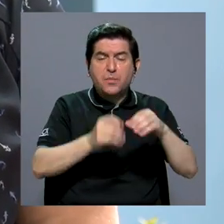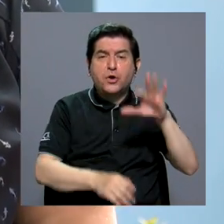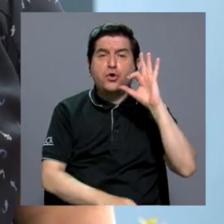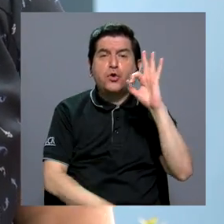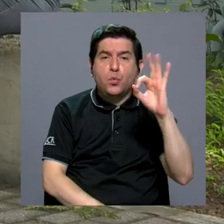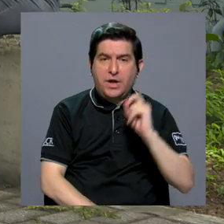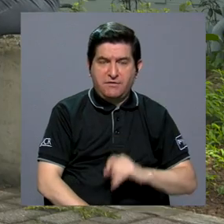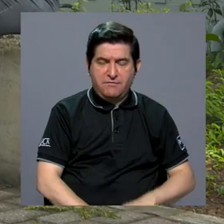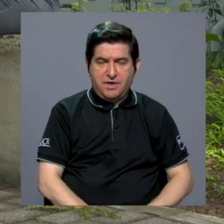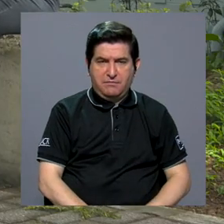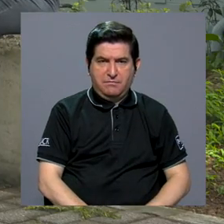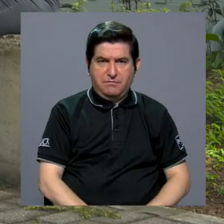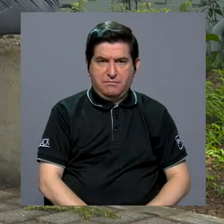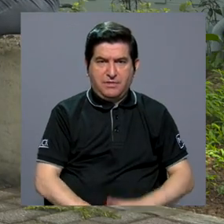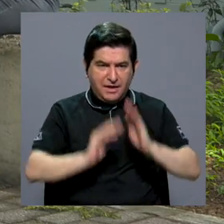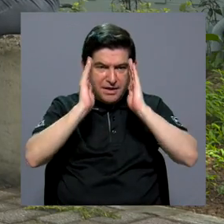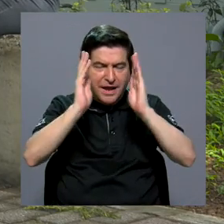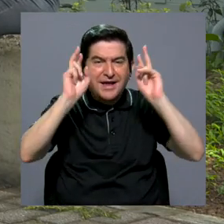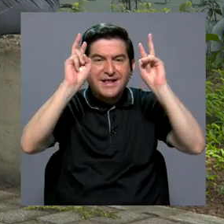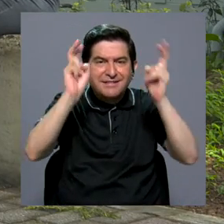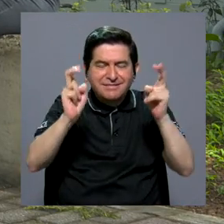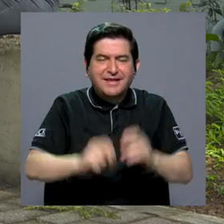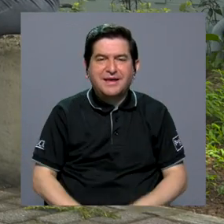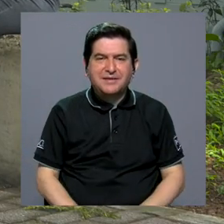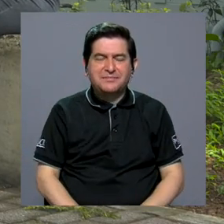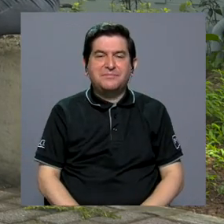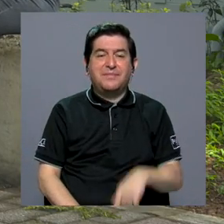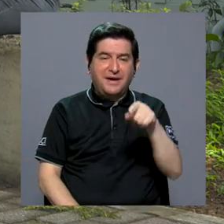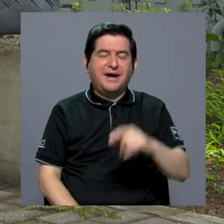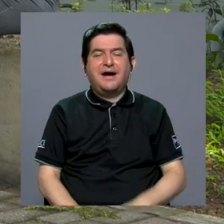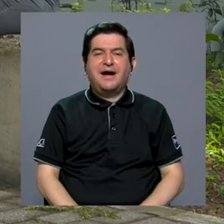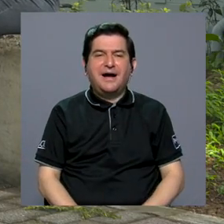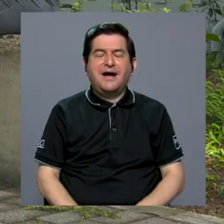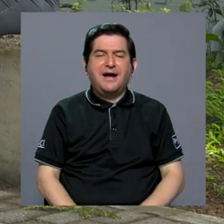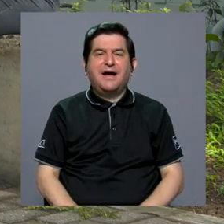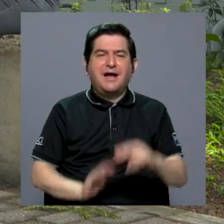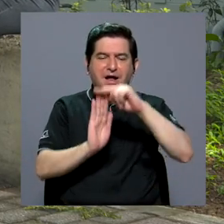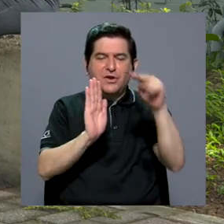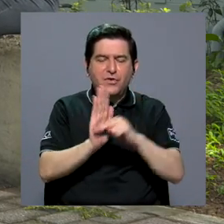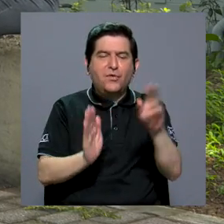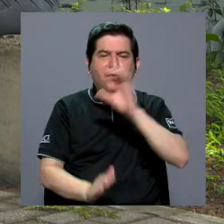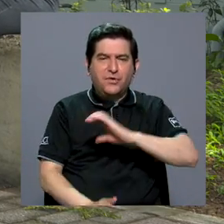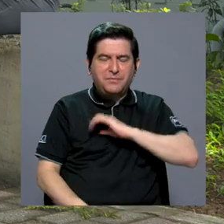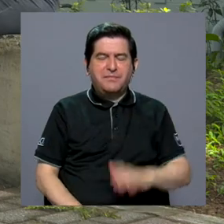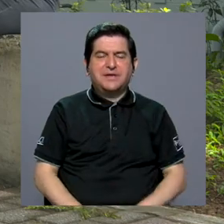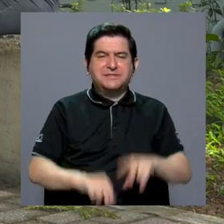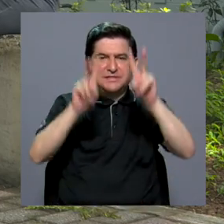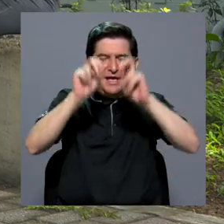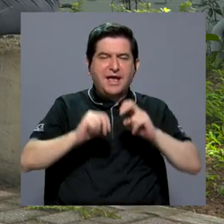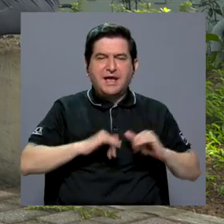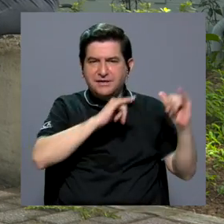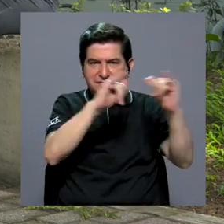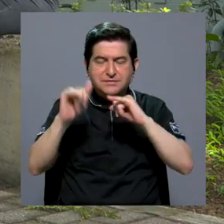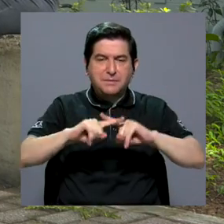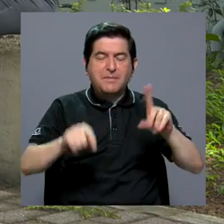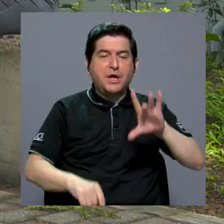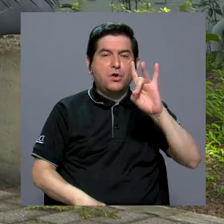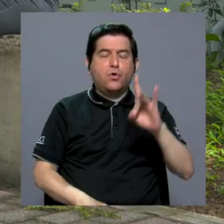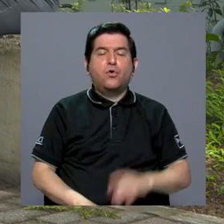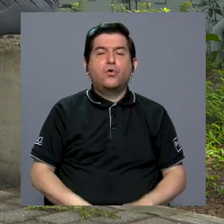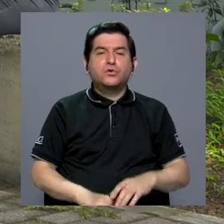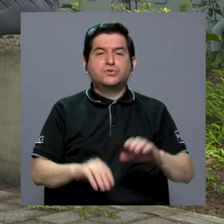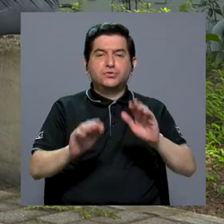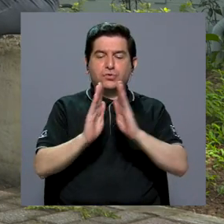9 que está dedicado al tema de los estándares de calidad para las pruebas estandarizadas, pero hay 8 cuadernos